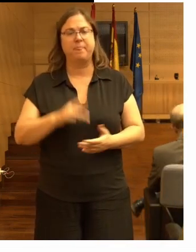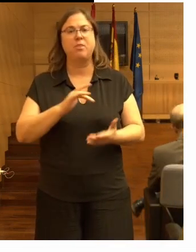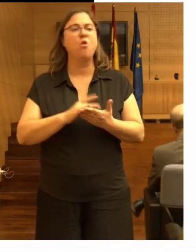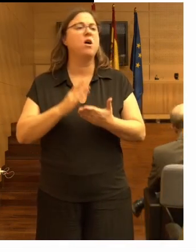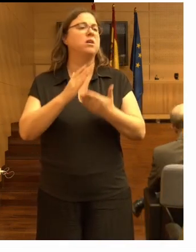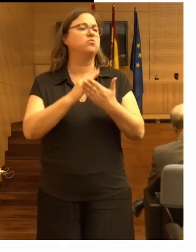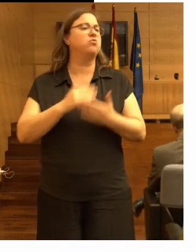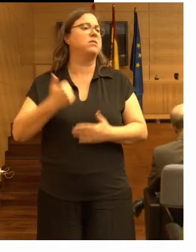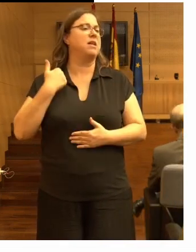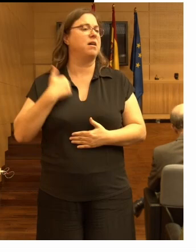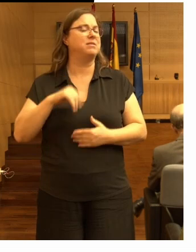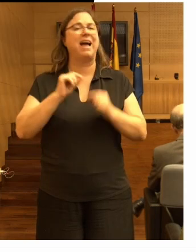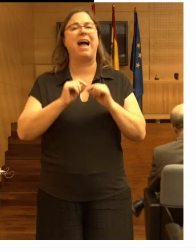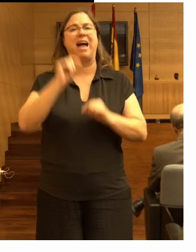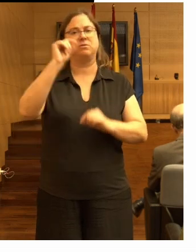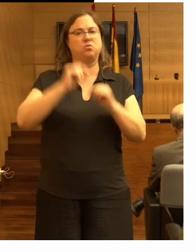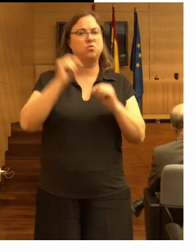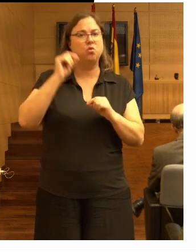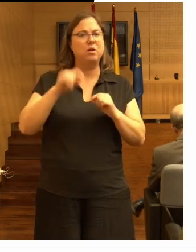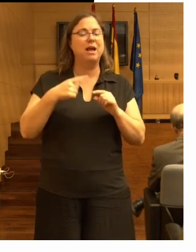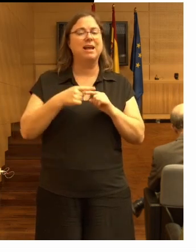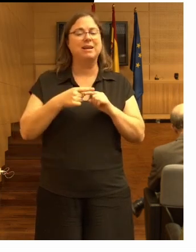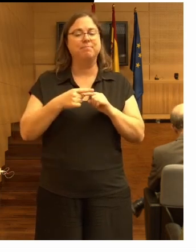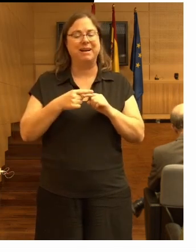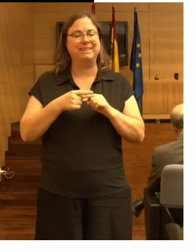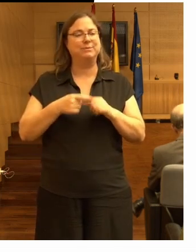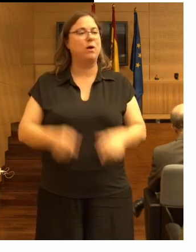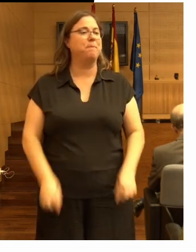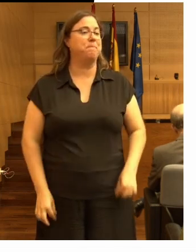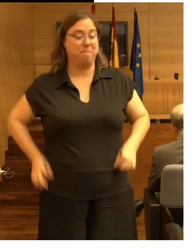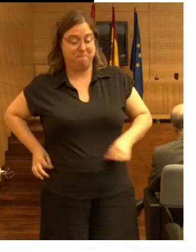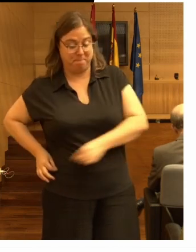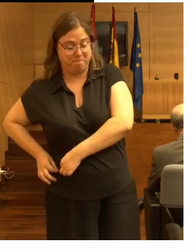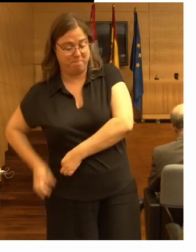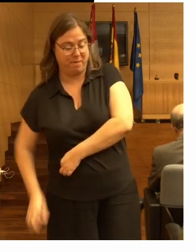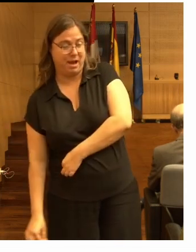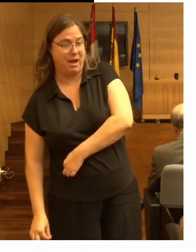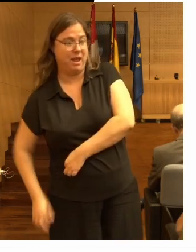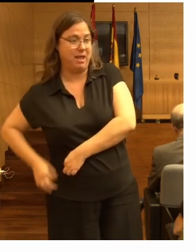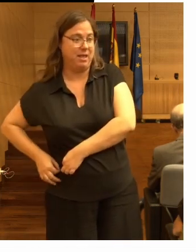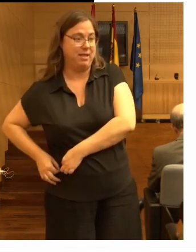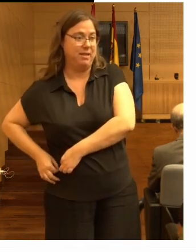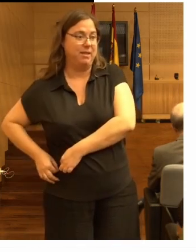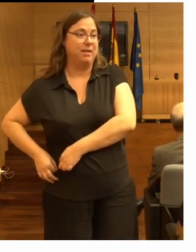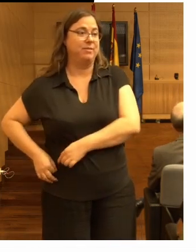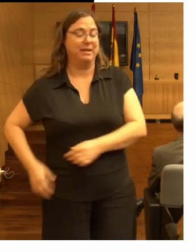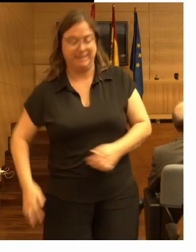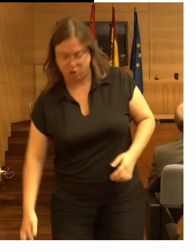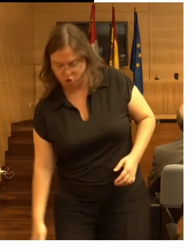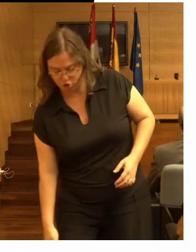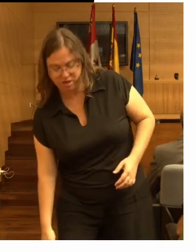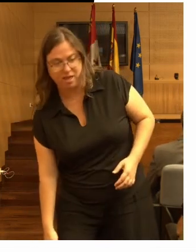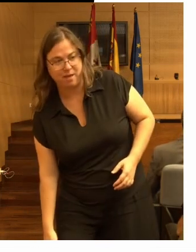la altura de la pierna que va desde la parte trasera de la rodilla